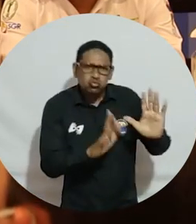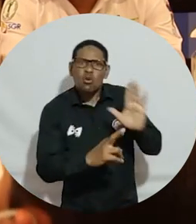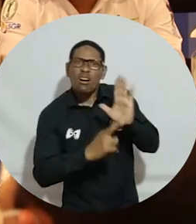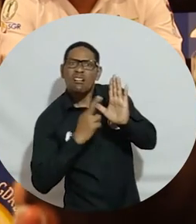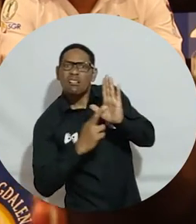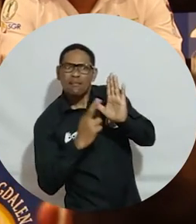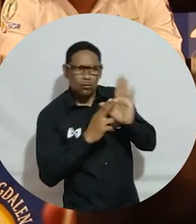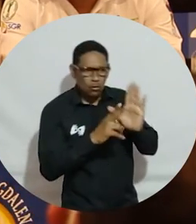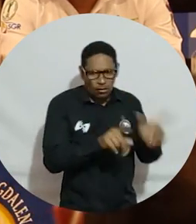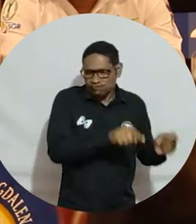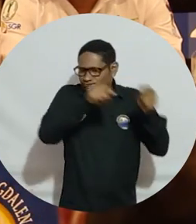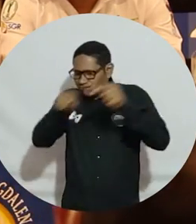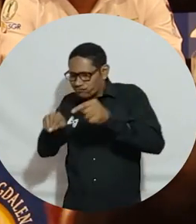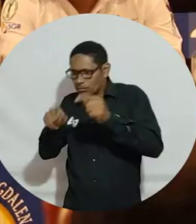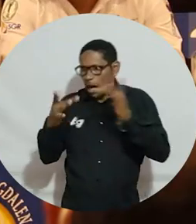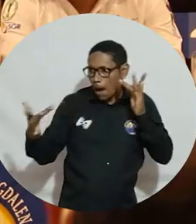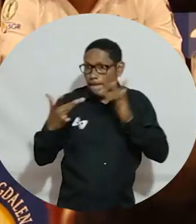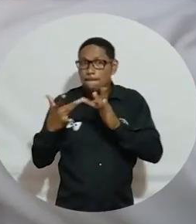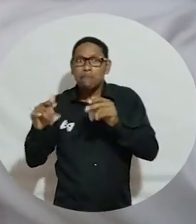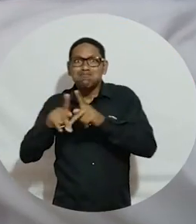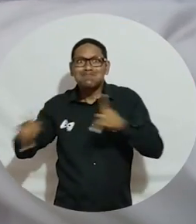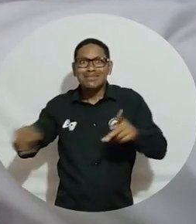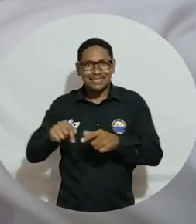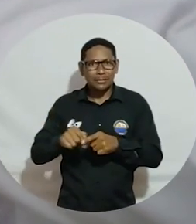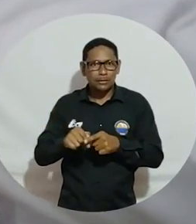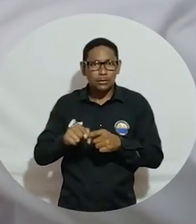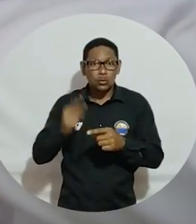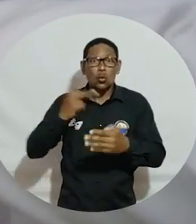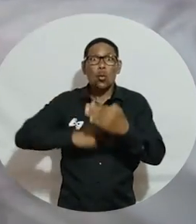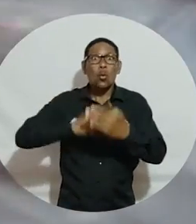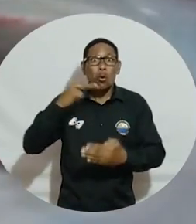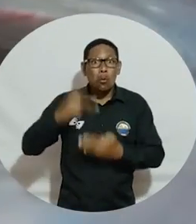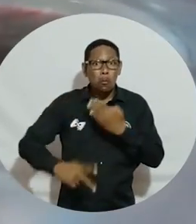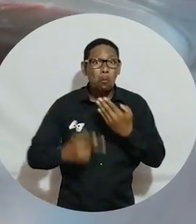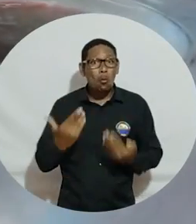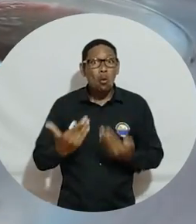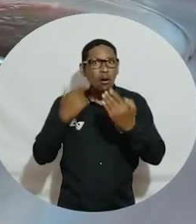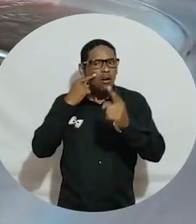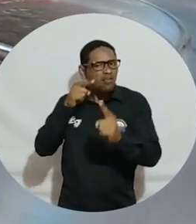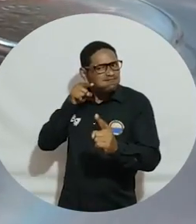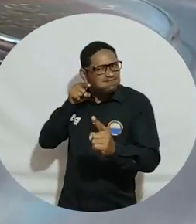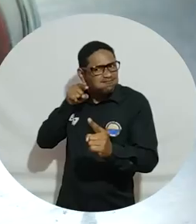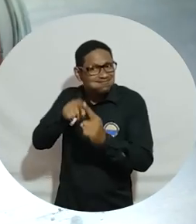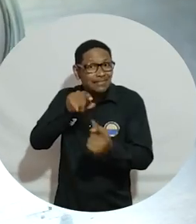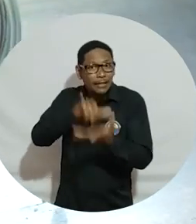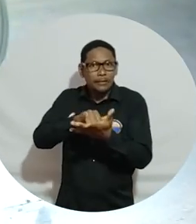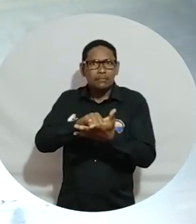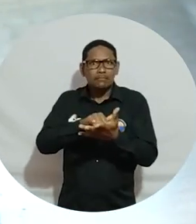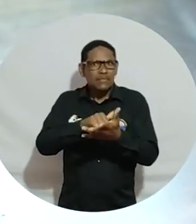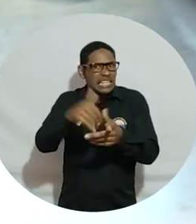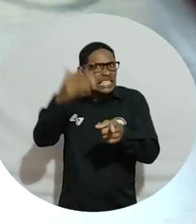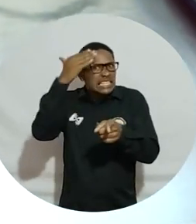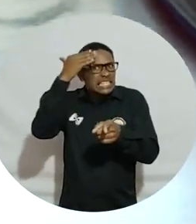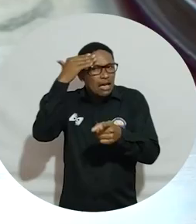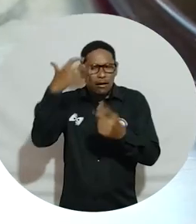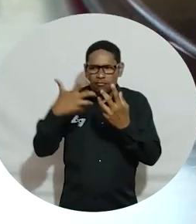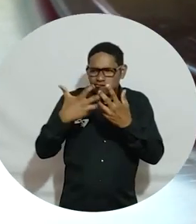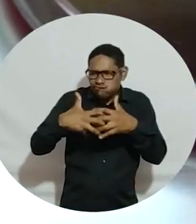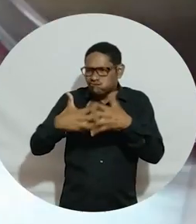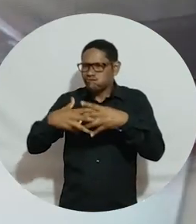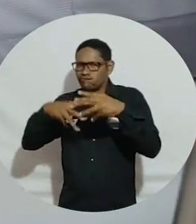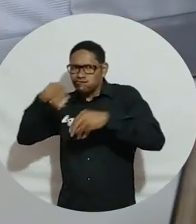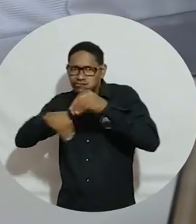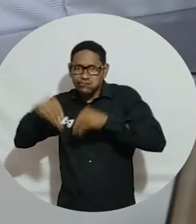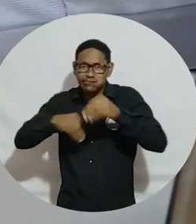de las revistas científicas y llevarlas a la gente. Y un proyecto de esta naturaleza precisamente lo que busca es eso, pero también lo que ustedes saben